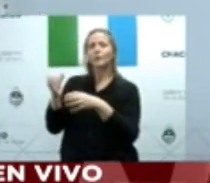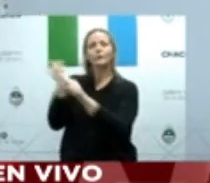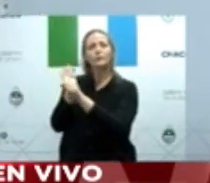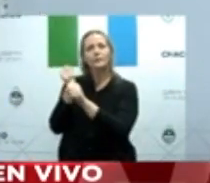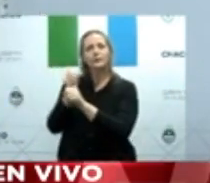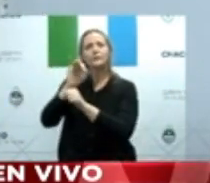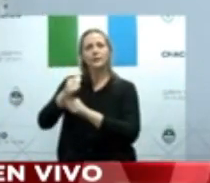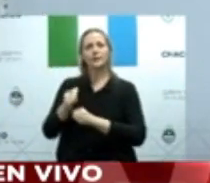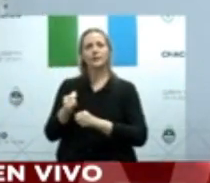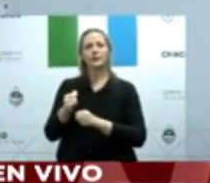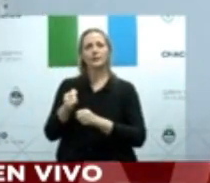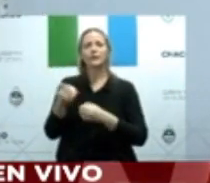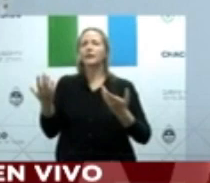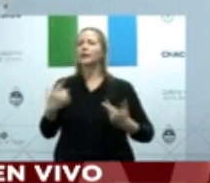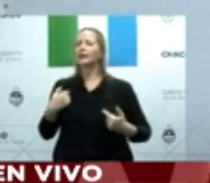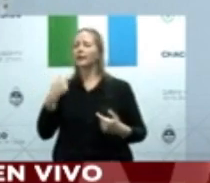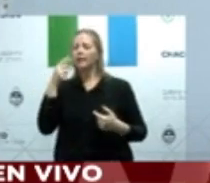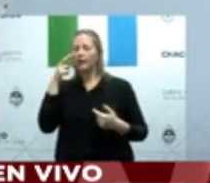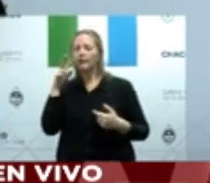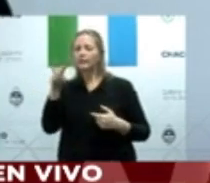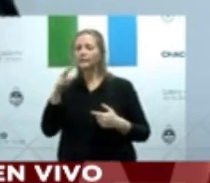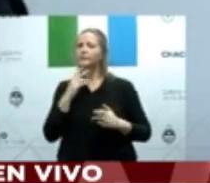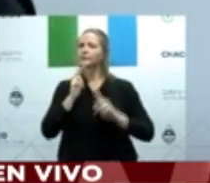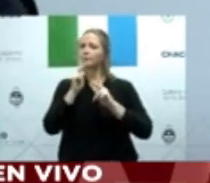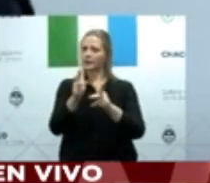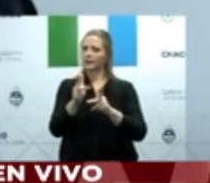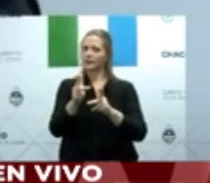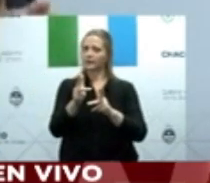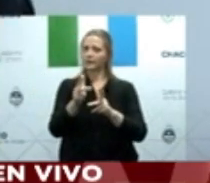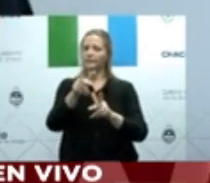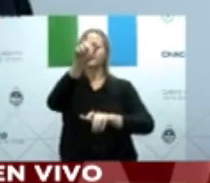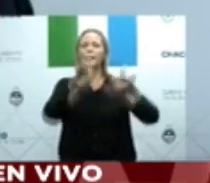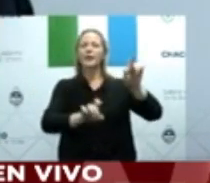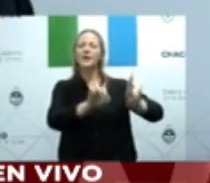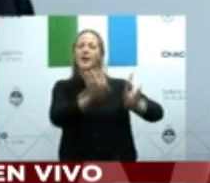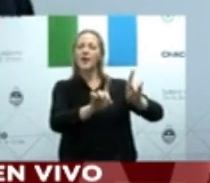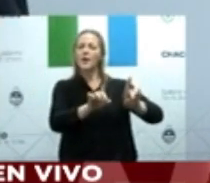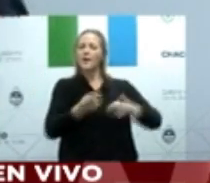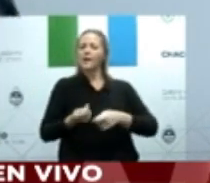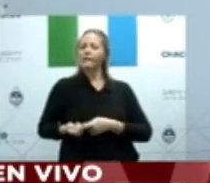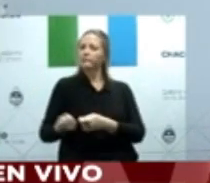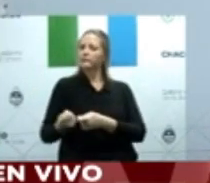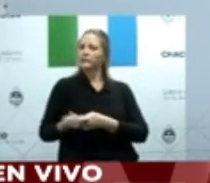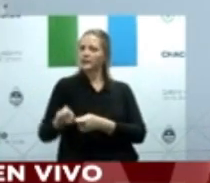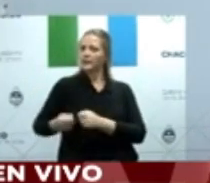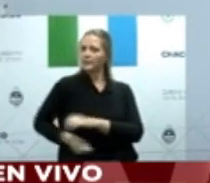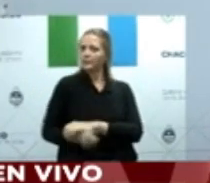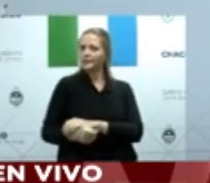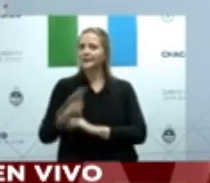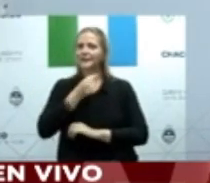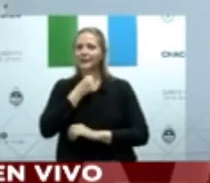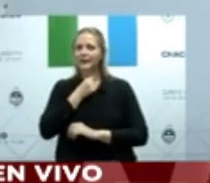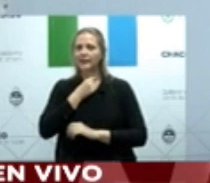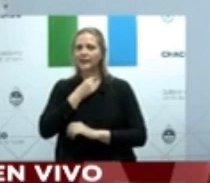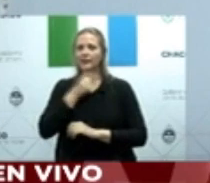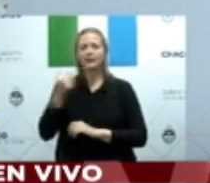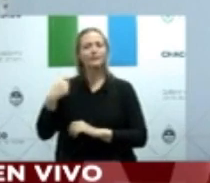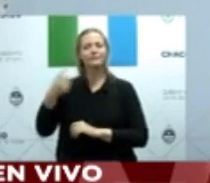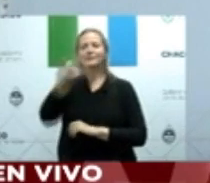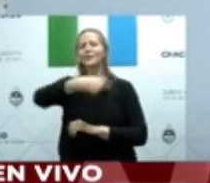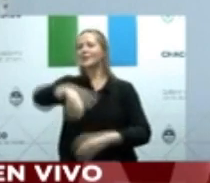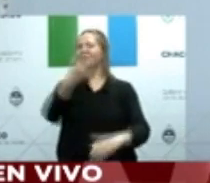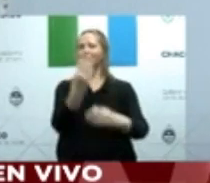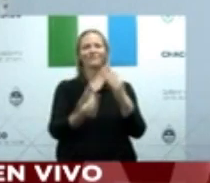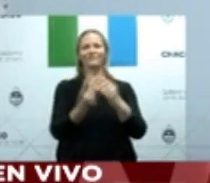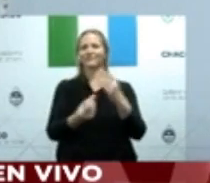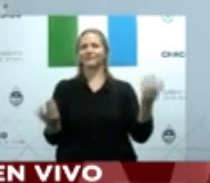está equivocando. Esto no es para pelearse, esto es para unir esfuerzos y voluntades, porque dependen la vida de las personas. De